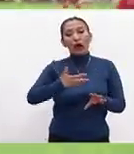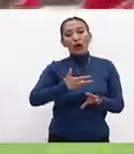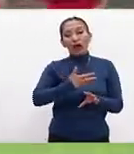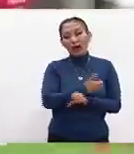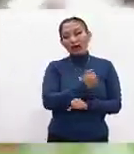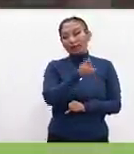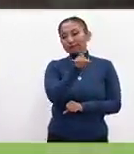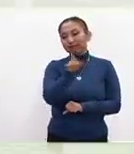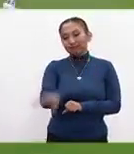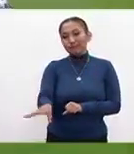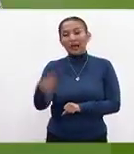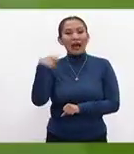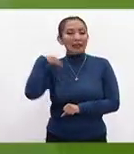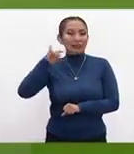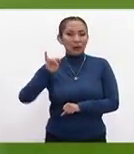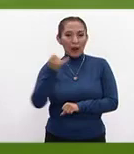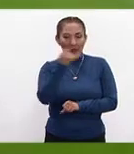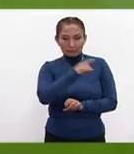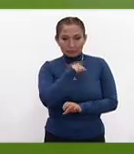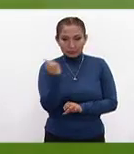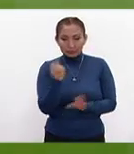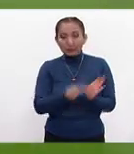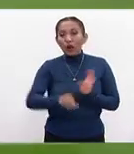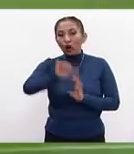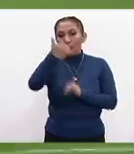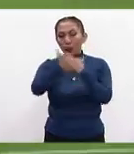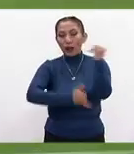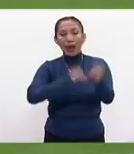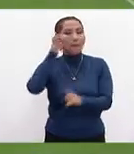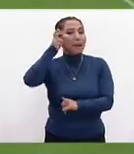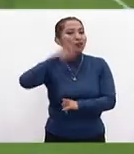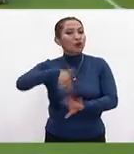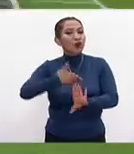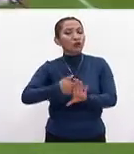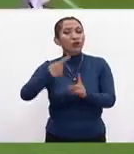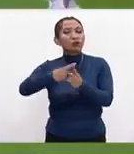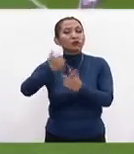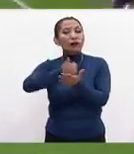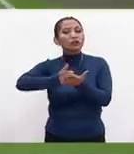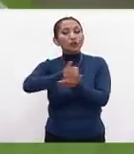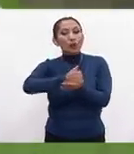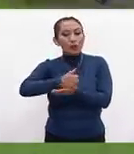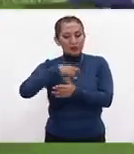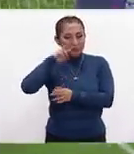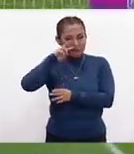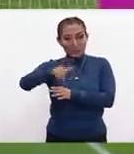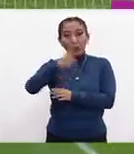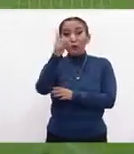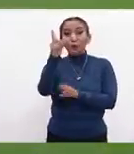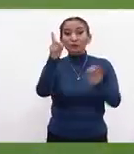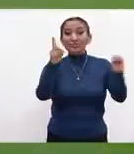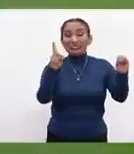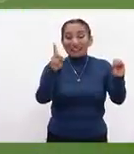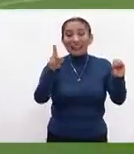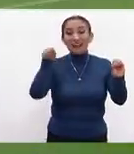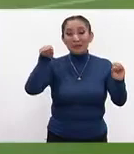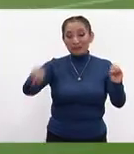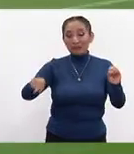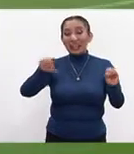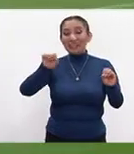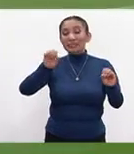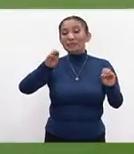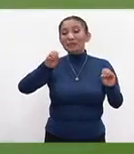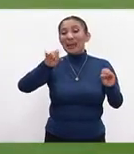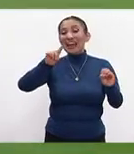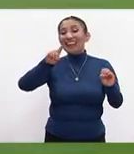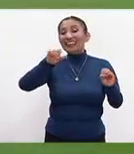equipo de Tijuana. En otro encuentro Pachuca en contra de Cruz Azul. Aquí estaba el 1 por 0 de Sveidi